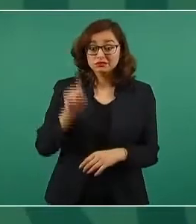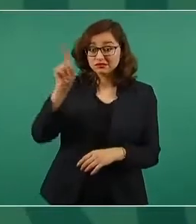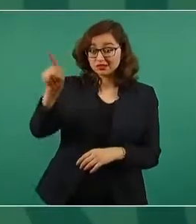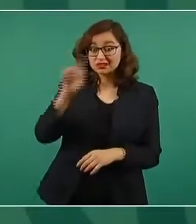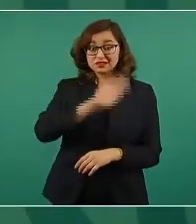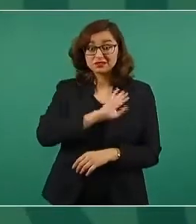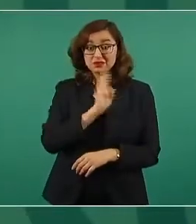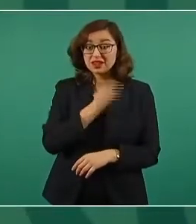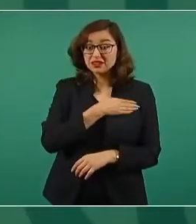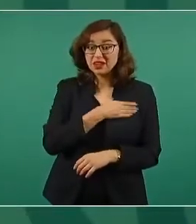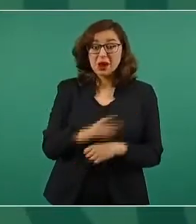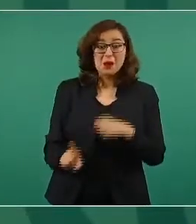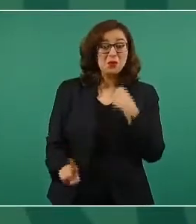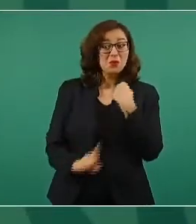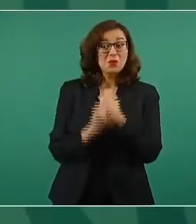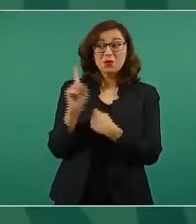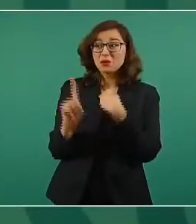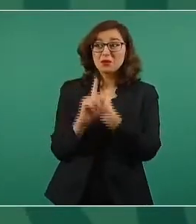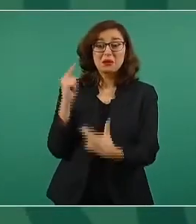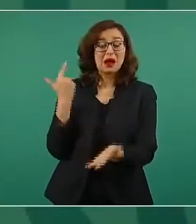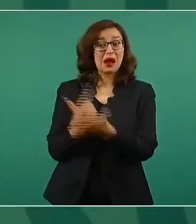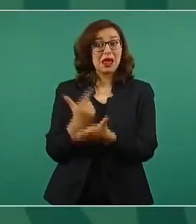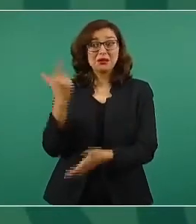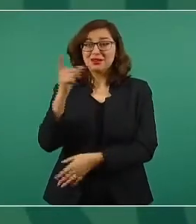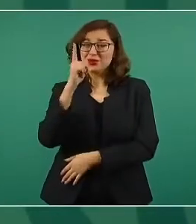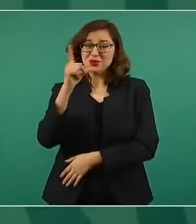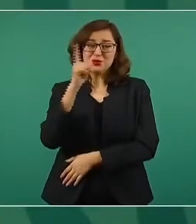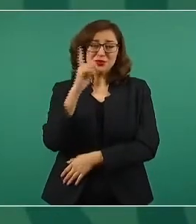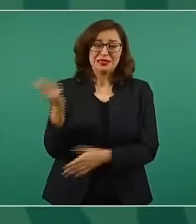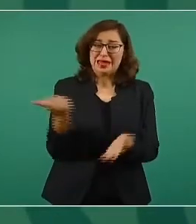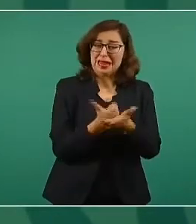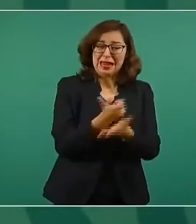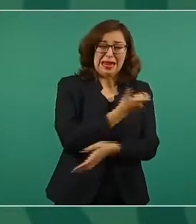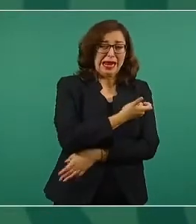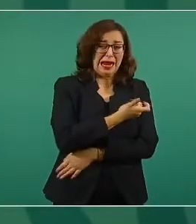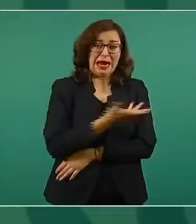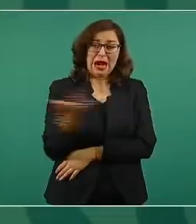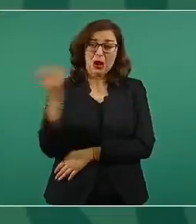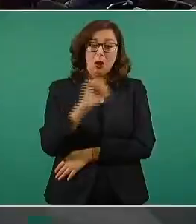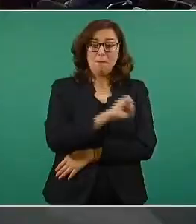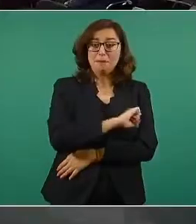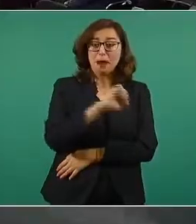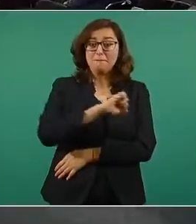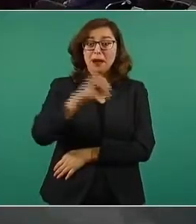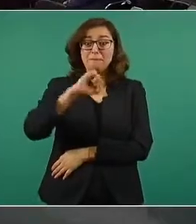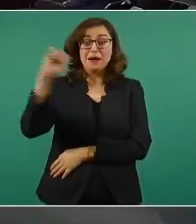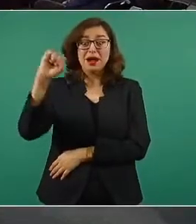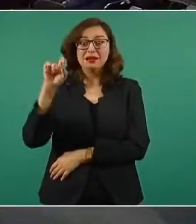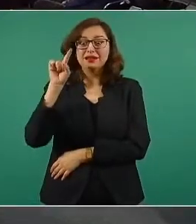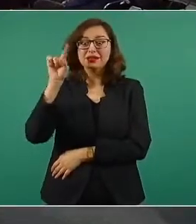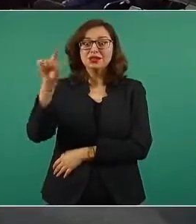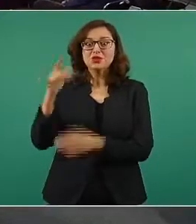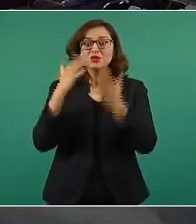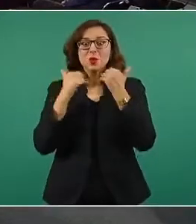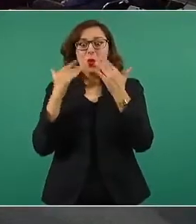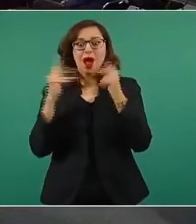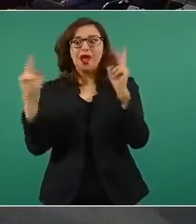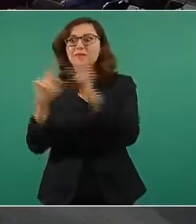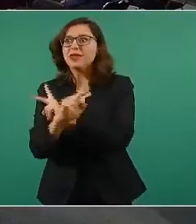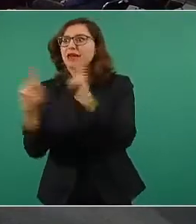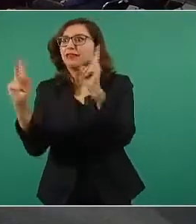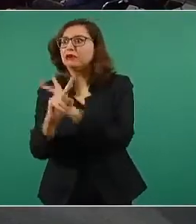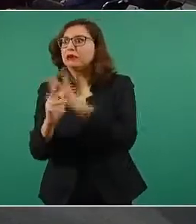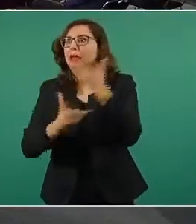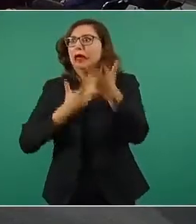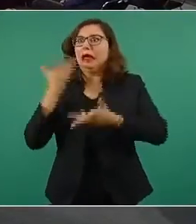muchísimos las tarifas. Y no había viento, entonces tenían que importar del norte de África.